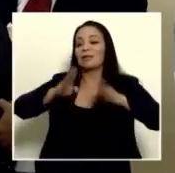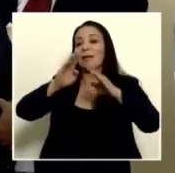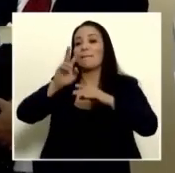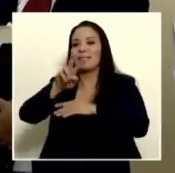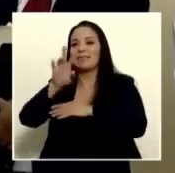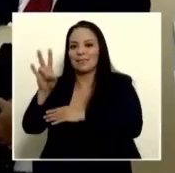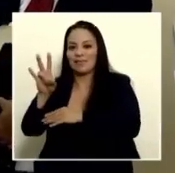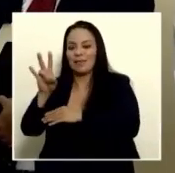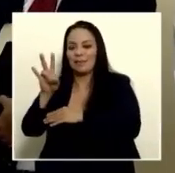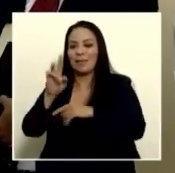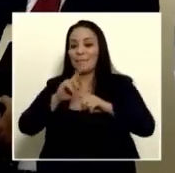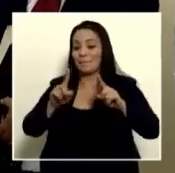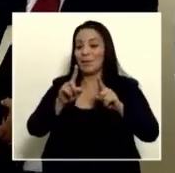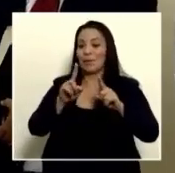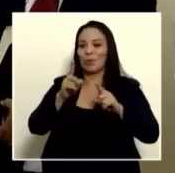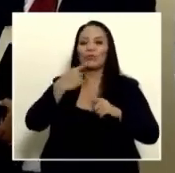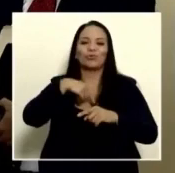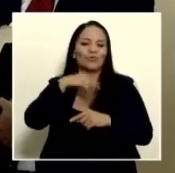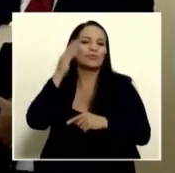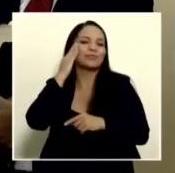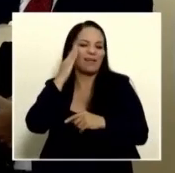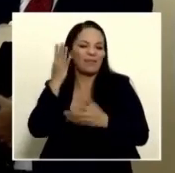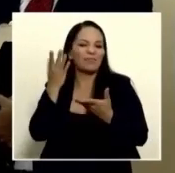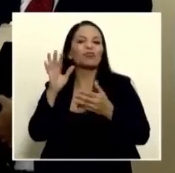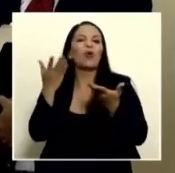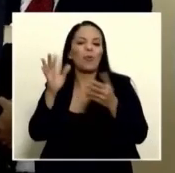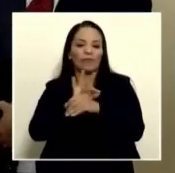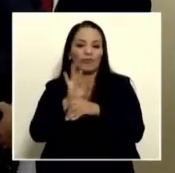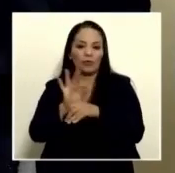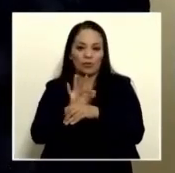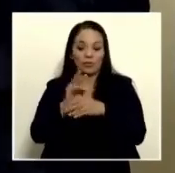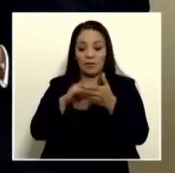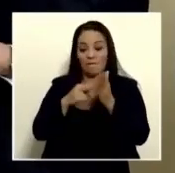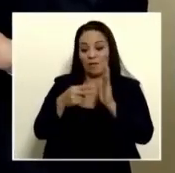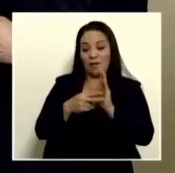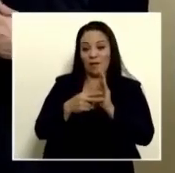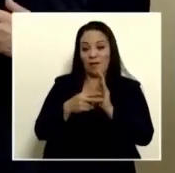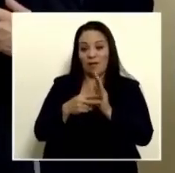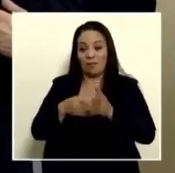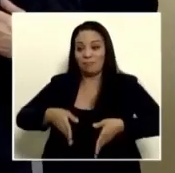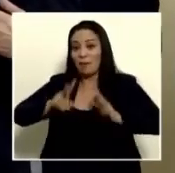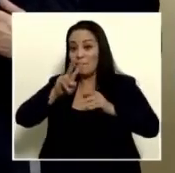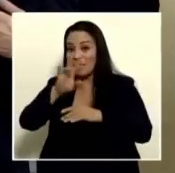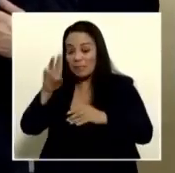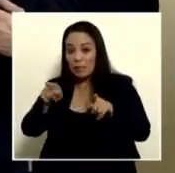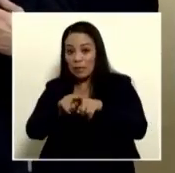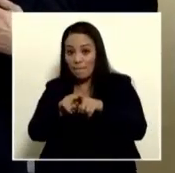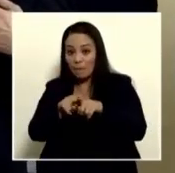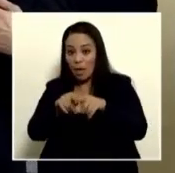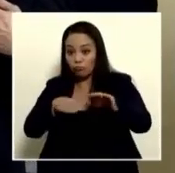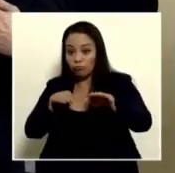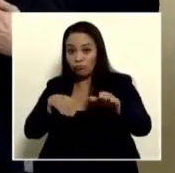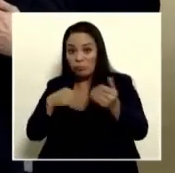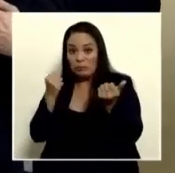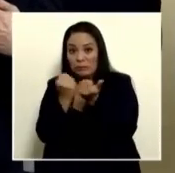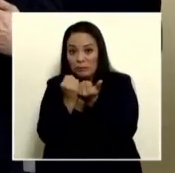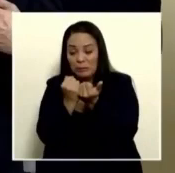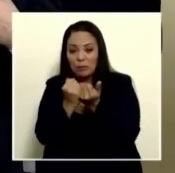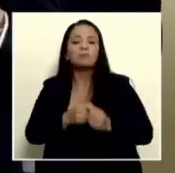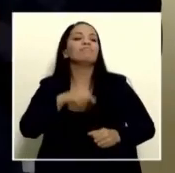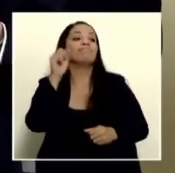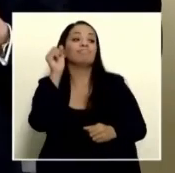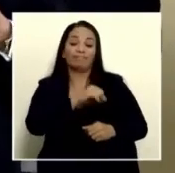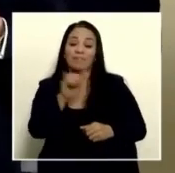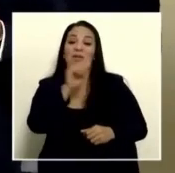Pero los que sabemos cómo funcionan las cosas, eso significa que la 27 colapsaría también. Ah, sí, ahí hay que hacer el análisis de la